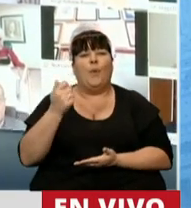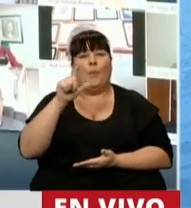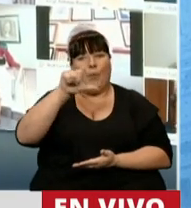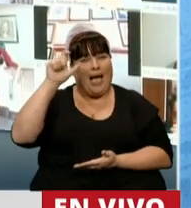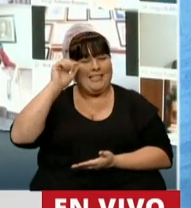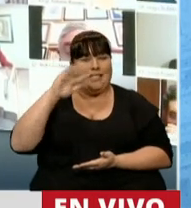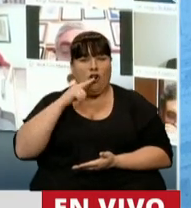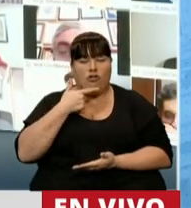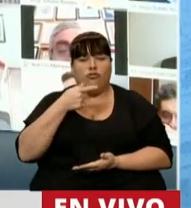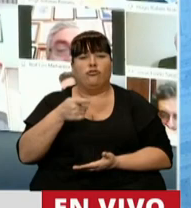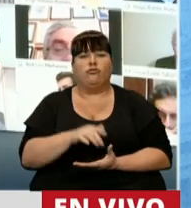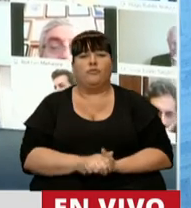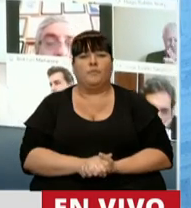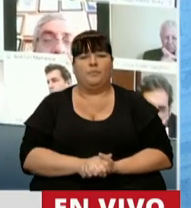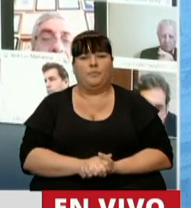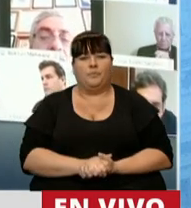estamos